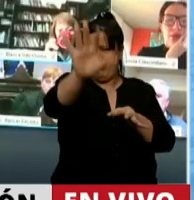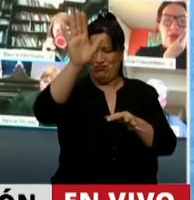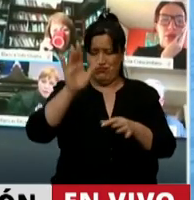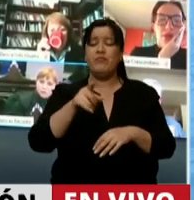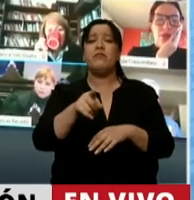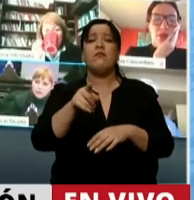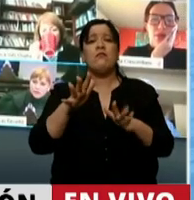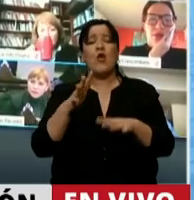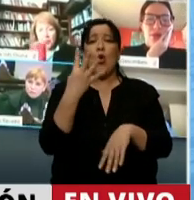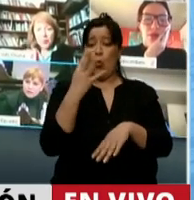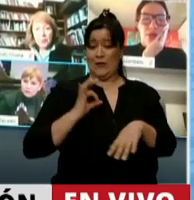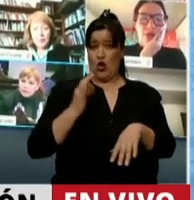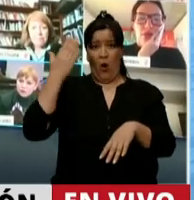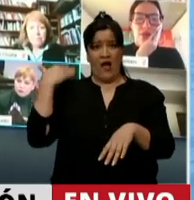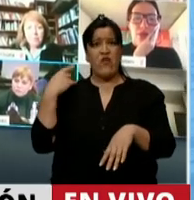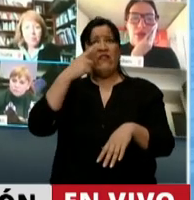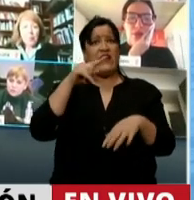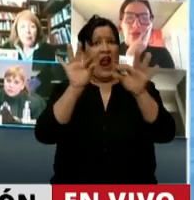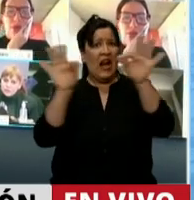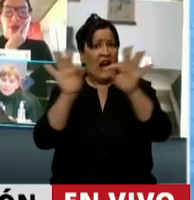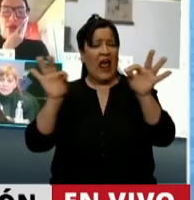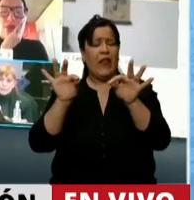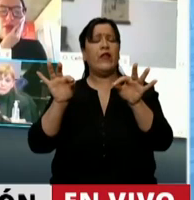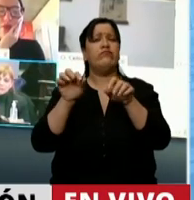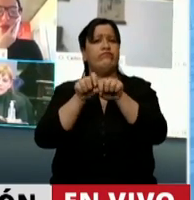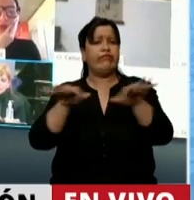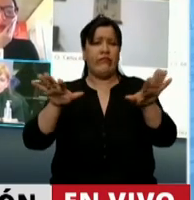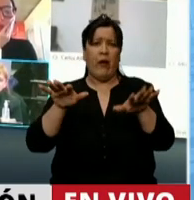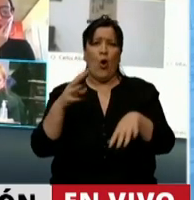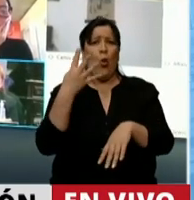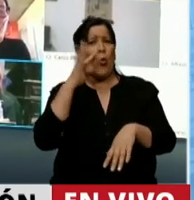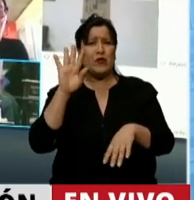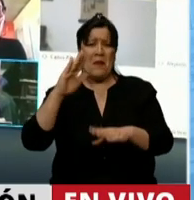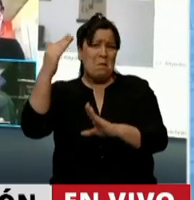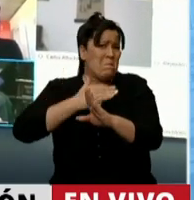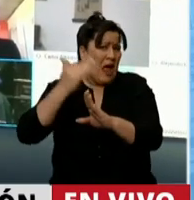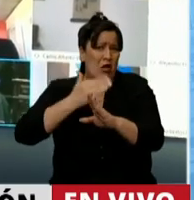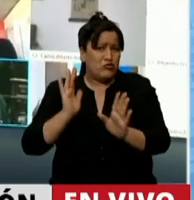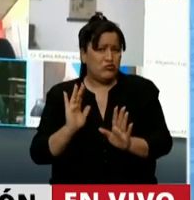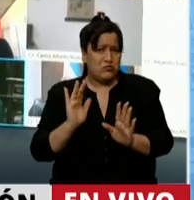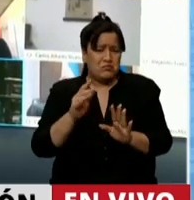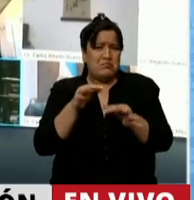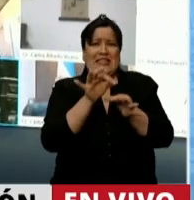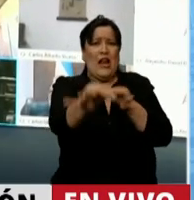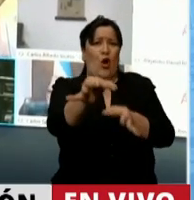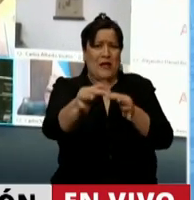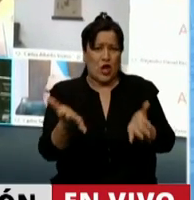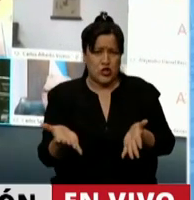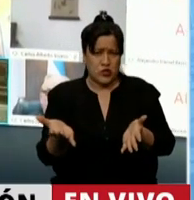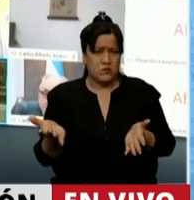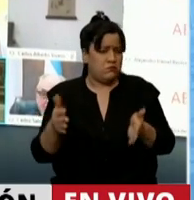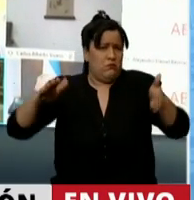Durante los últimos 4 años solamente se tendieron menos de 4.000 kilómetros de fibra óptica. Nosotros hemos